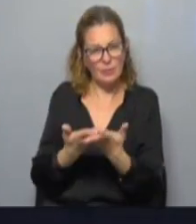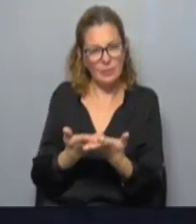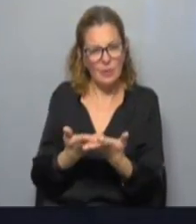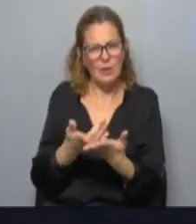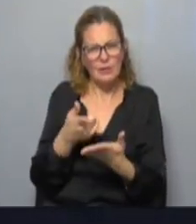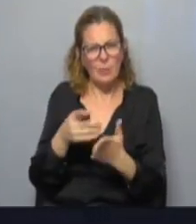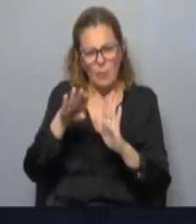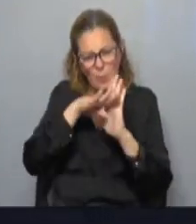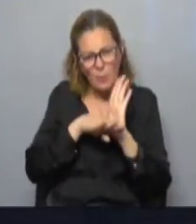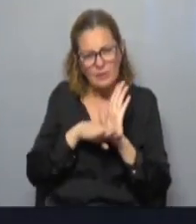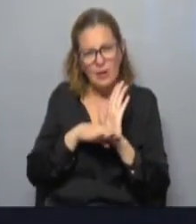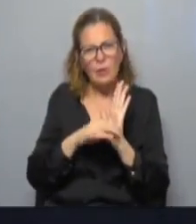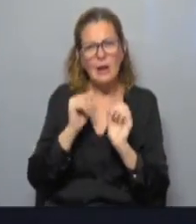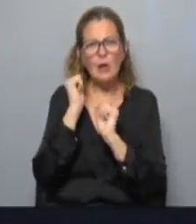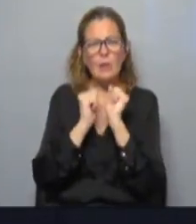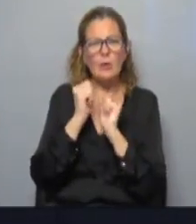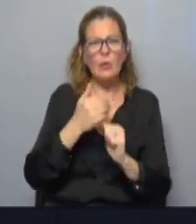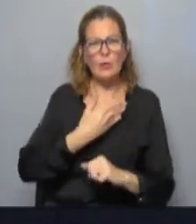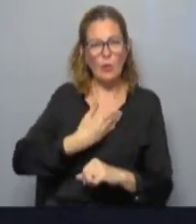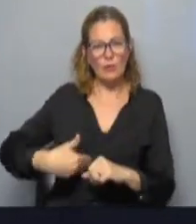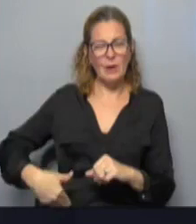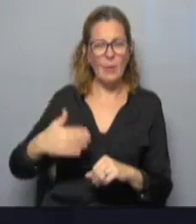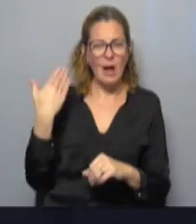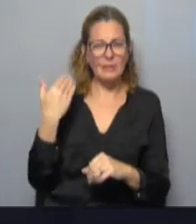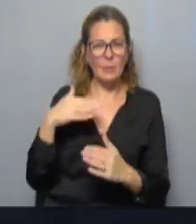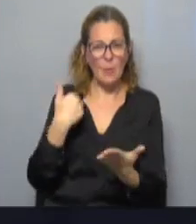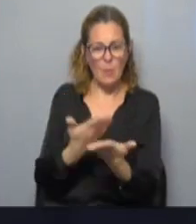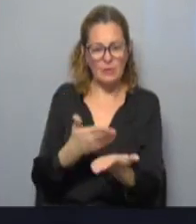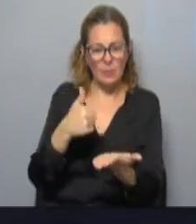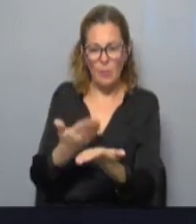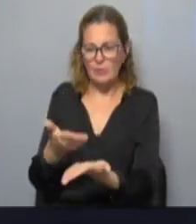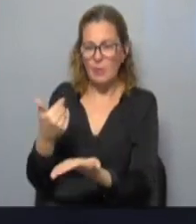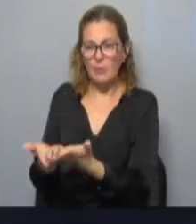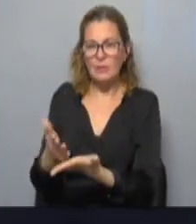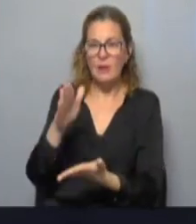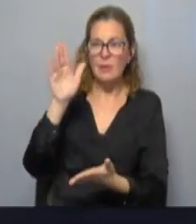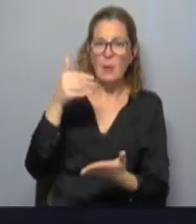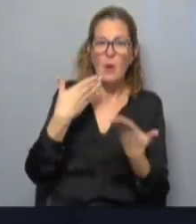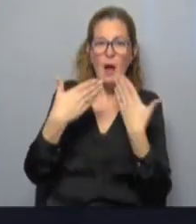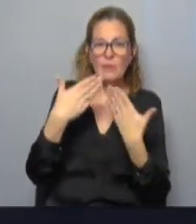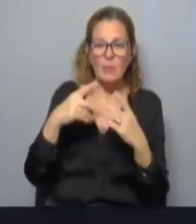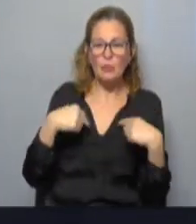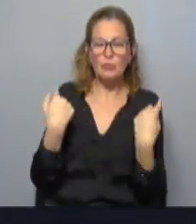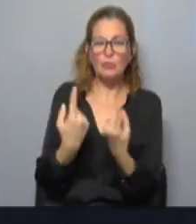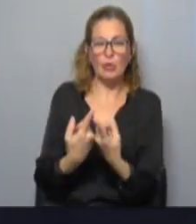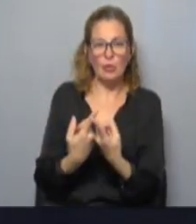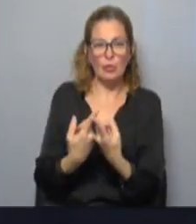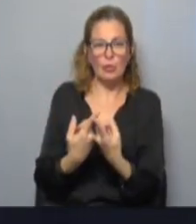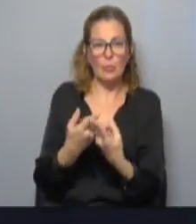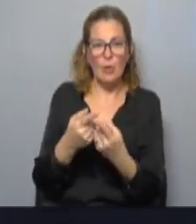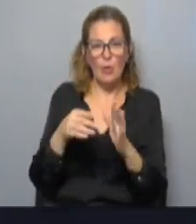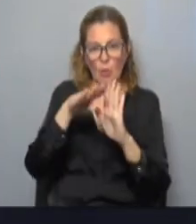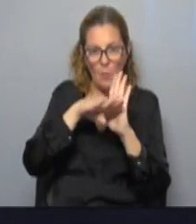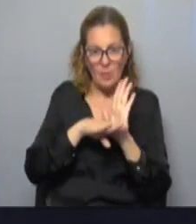como fue en materia económica? Cuando gobernamos, pusimos todas las propuestas arriba de la mesa, llamamos a un diálogo interpartidario, buena parte de él lo